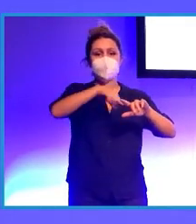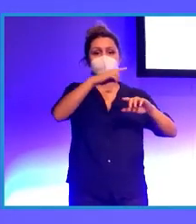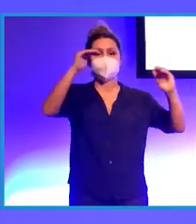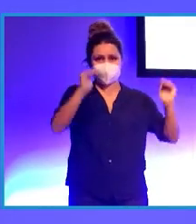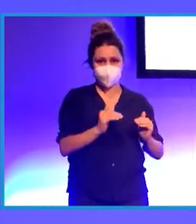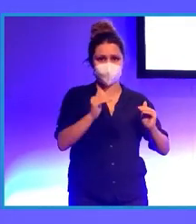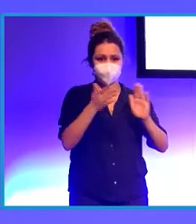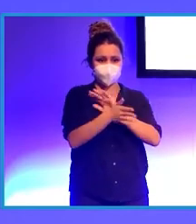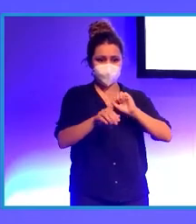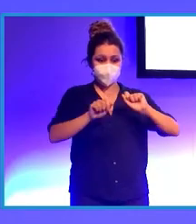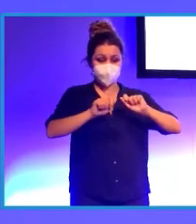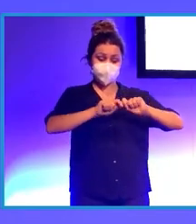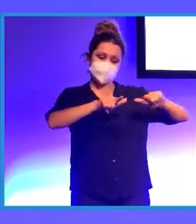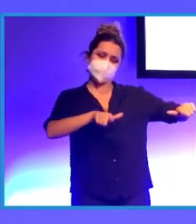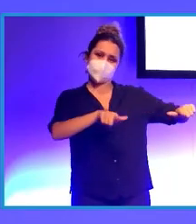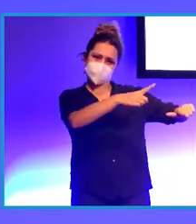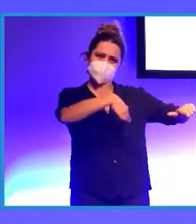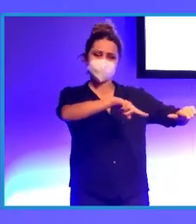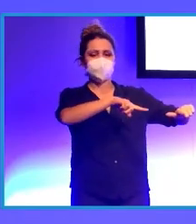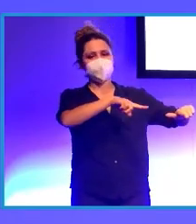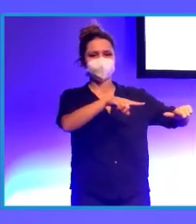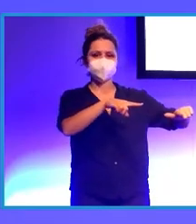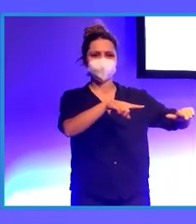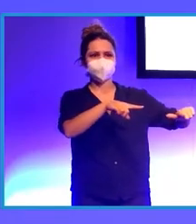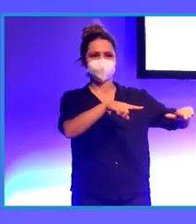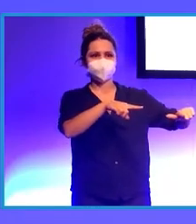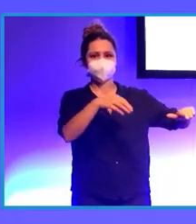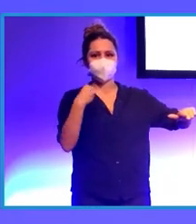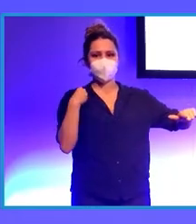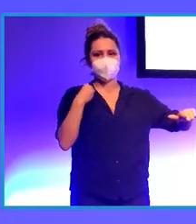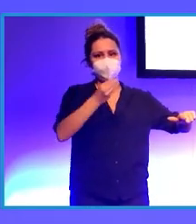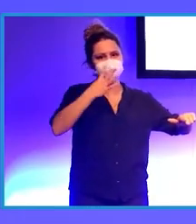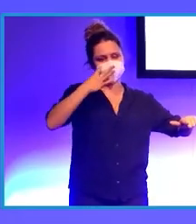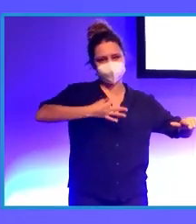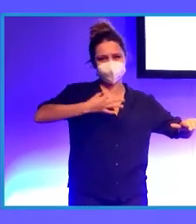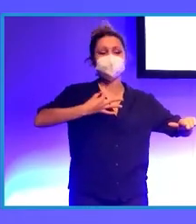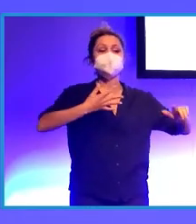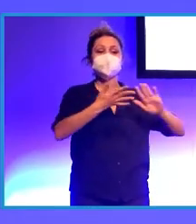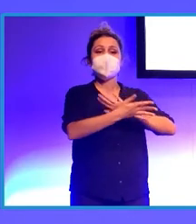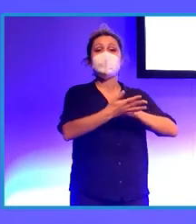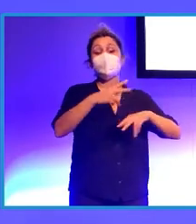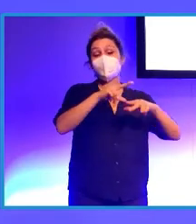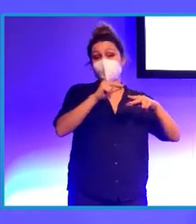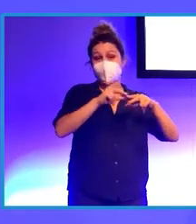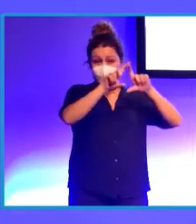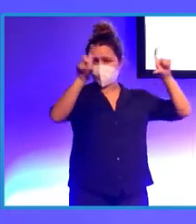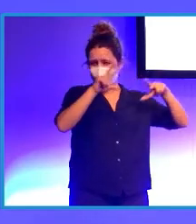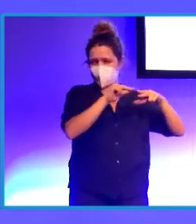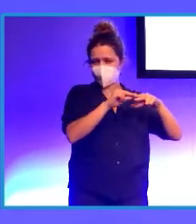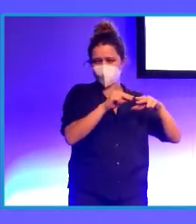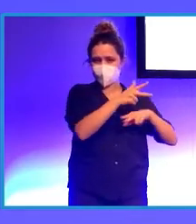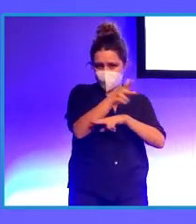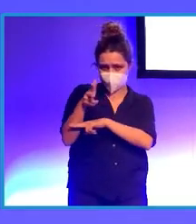empezamos con un escenario corpóreo. De la mano de Videoreport Canarias y con su directora general, Anuska Simón,